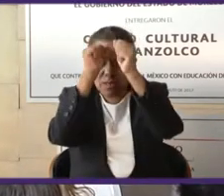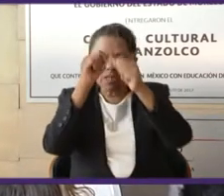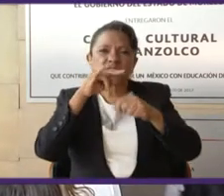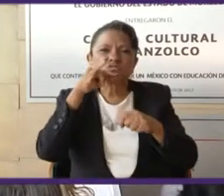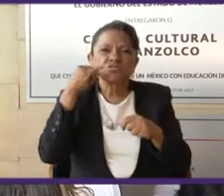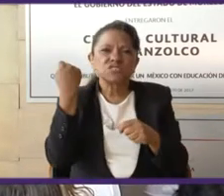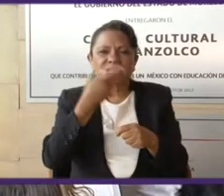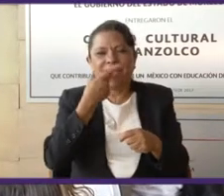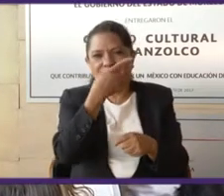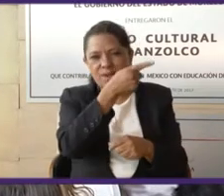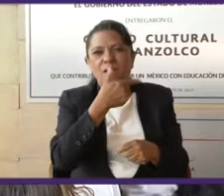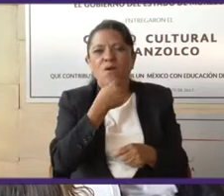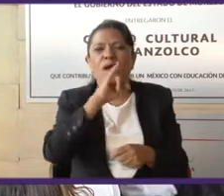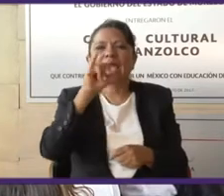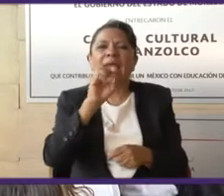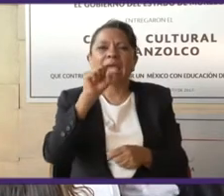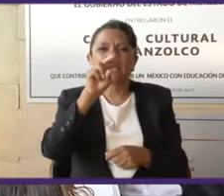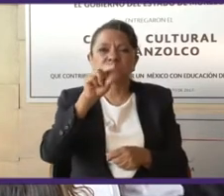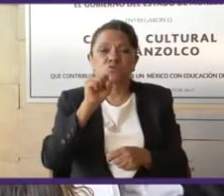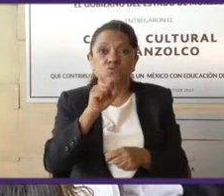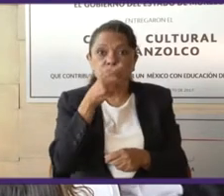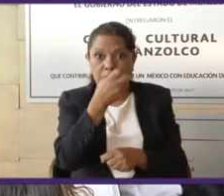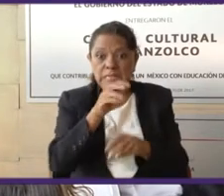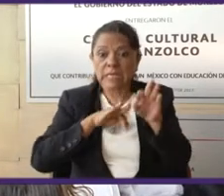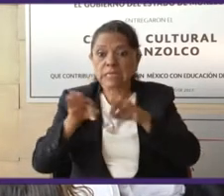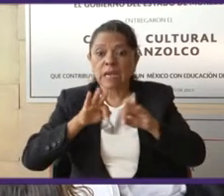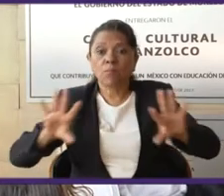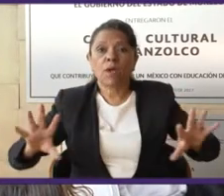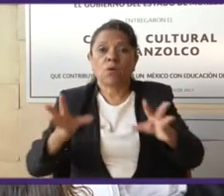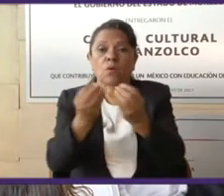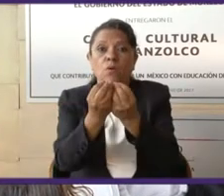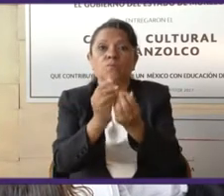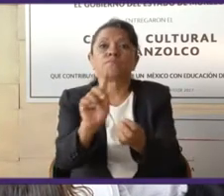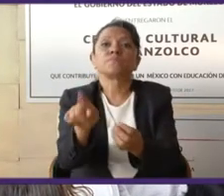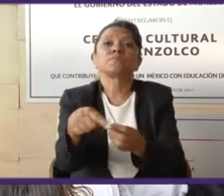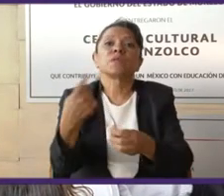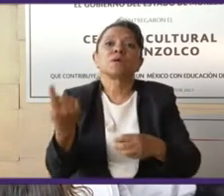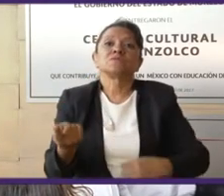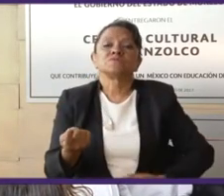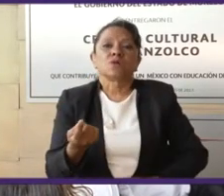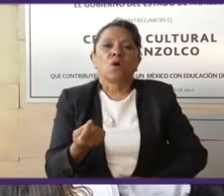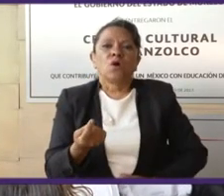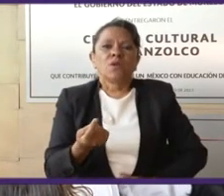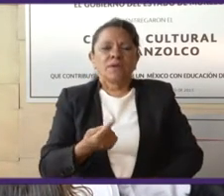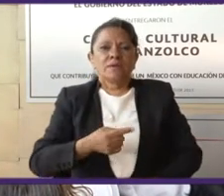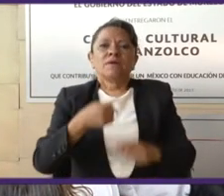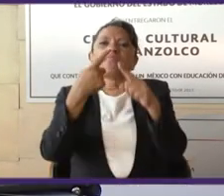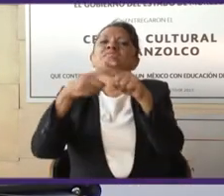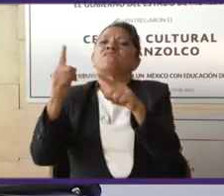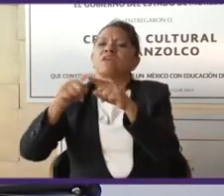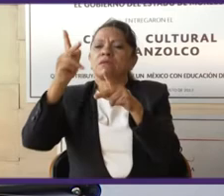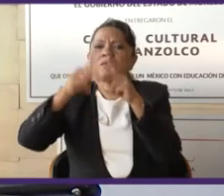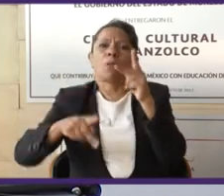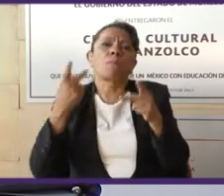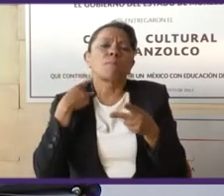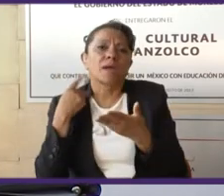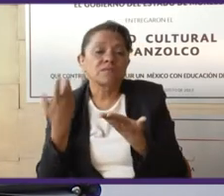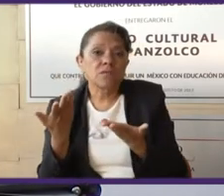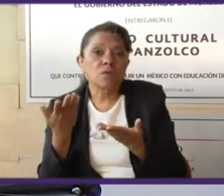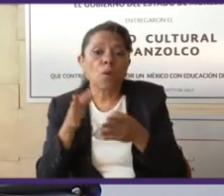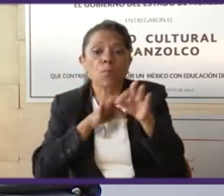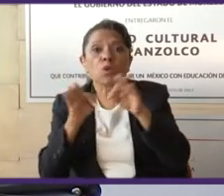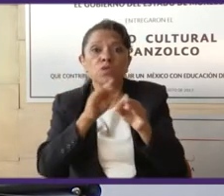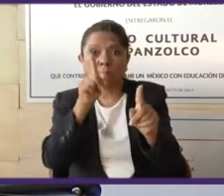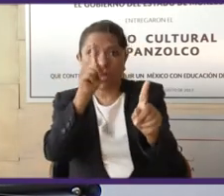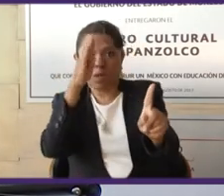hablaba Jesús, es un trabajo colectivo. Son diversos partidos en función de un